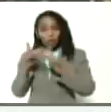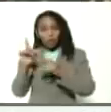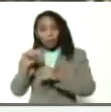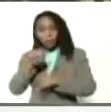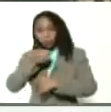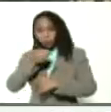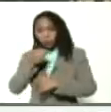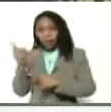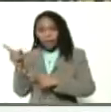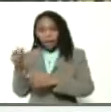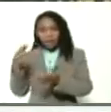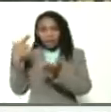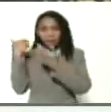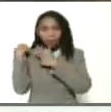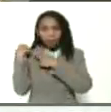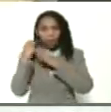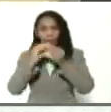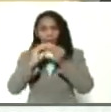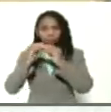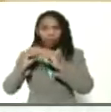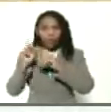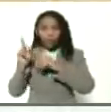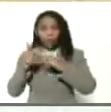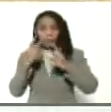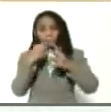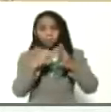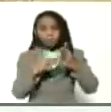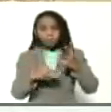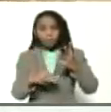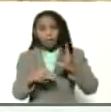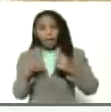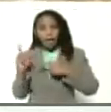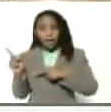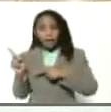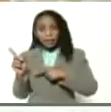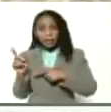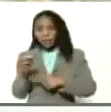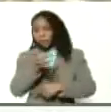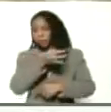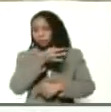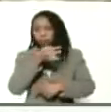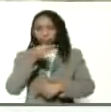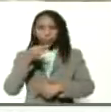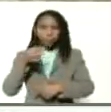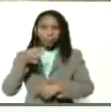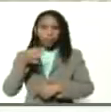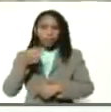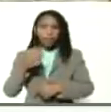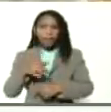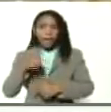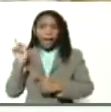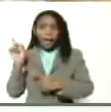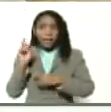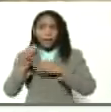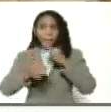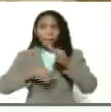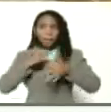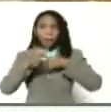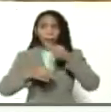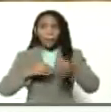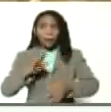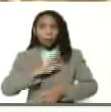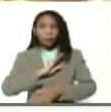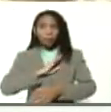es la encargada bueno de la elaboración de estos productos estas exquisiteces y ella le hablará de su